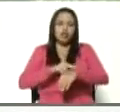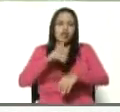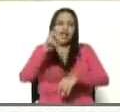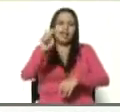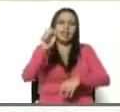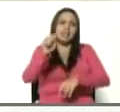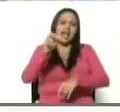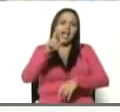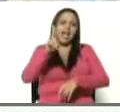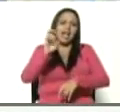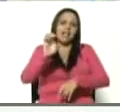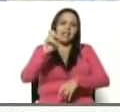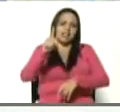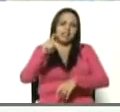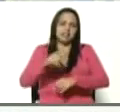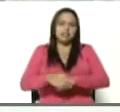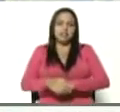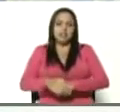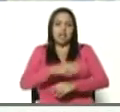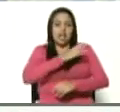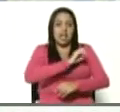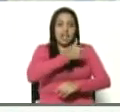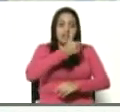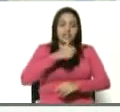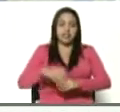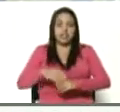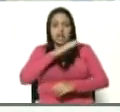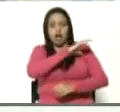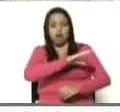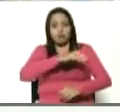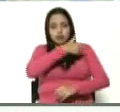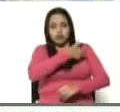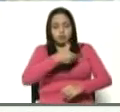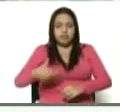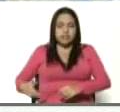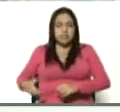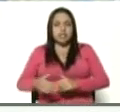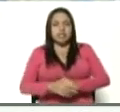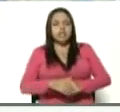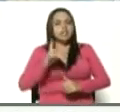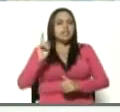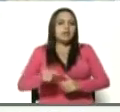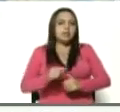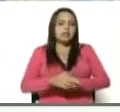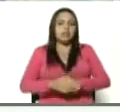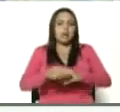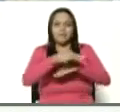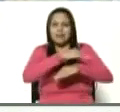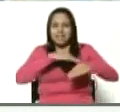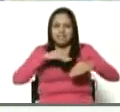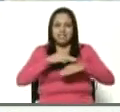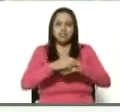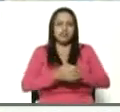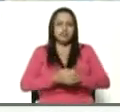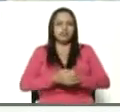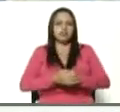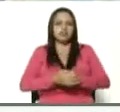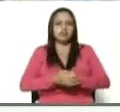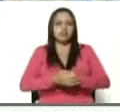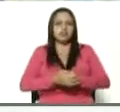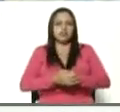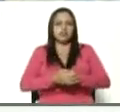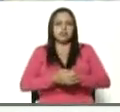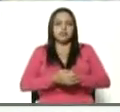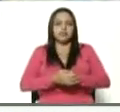jefe de la Comisión Presidencial, Ali Rodríguez Araque y al ministro Castro Soteldo, para que establezcan la programación y